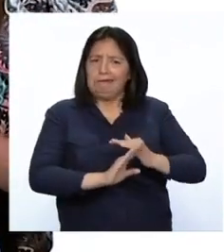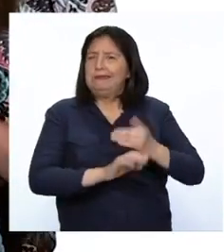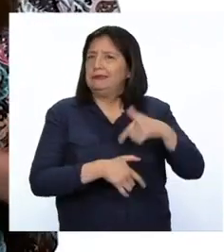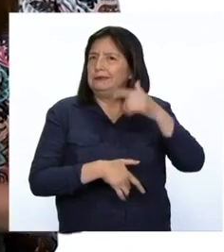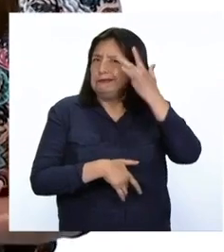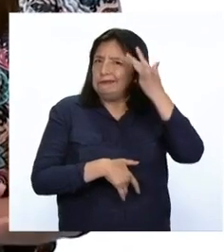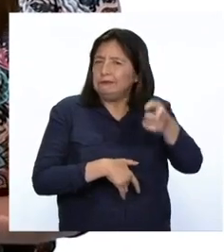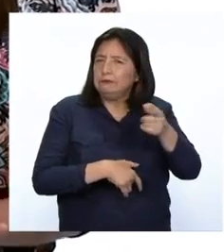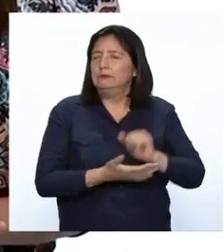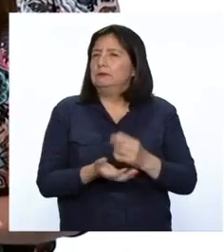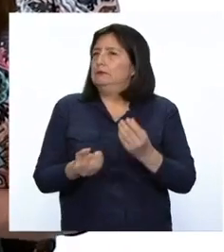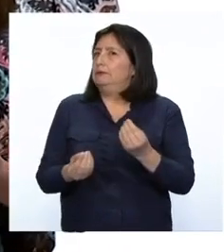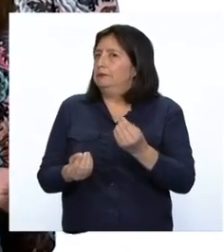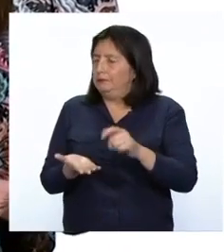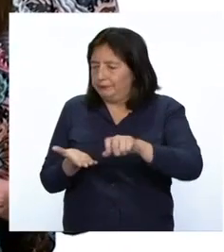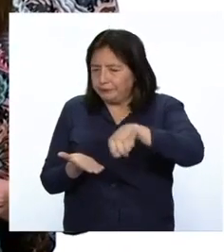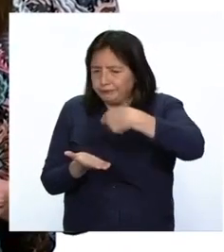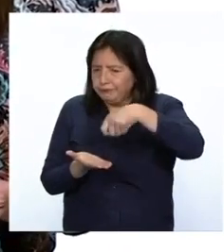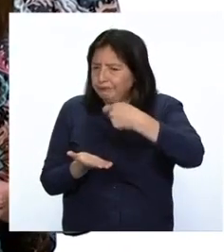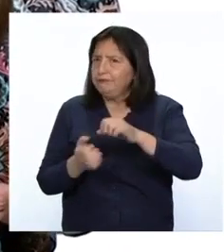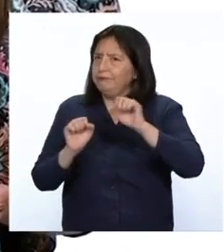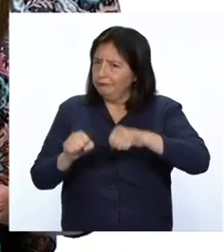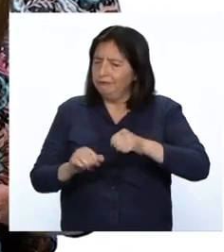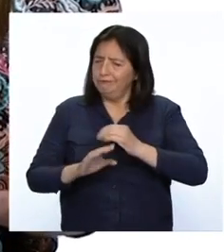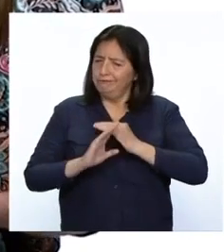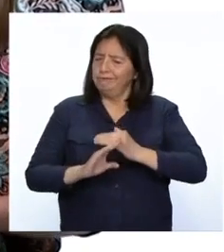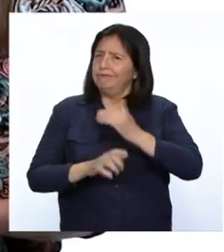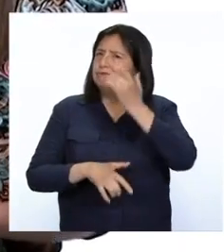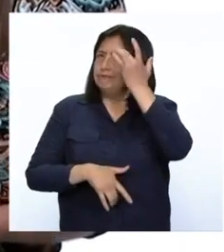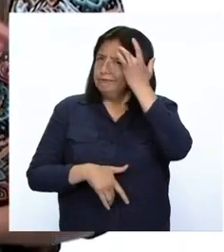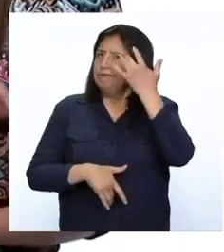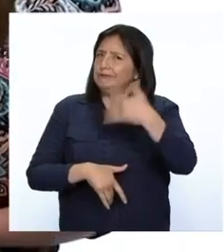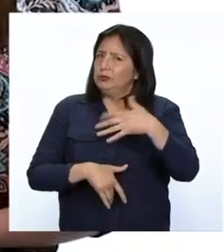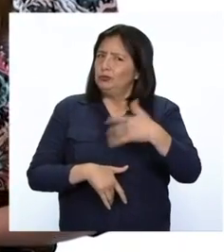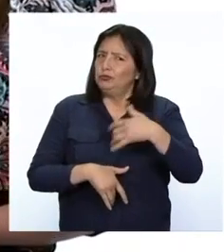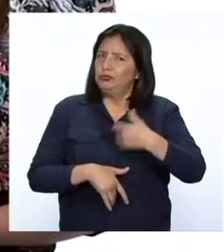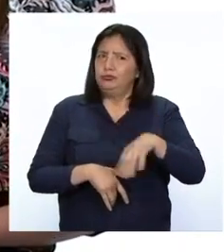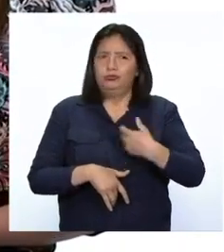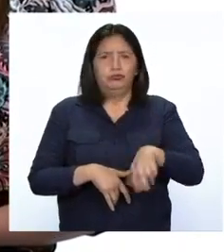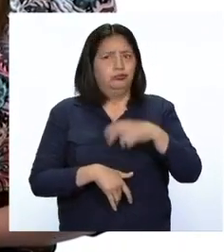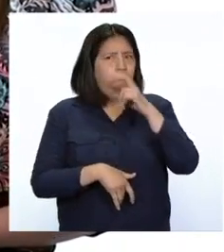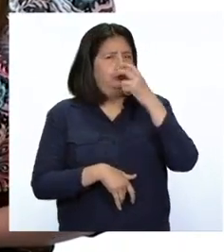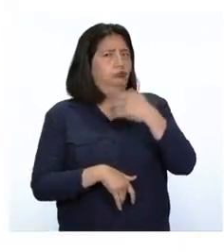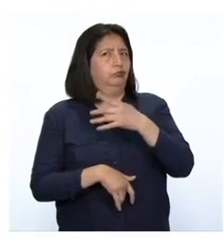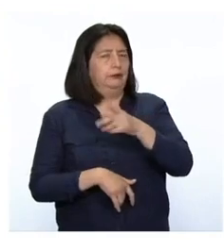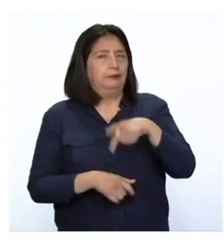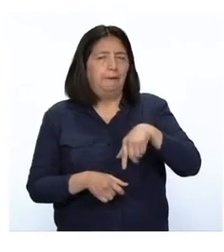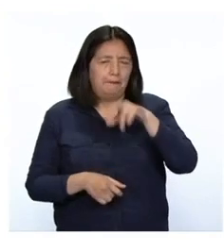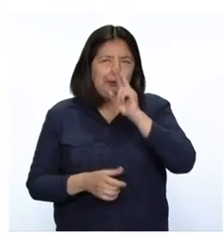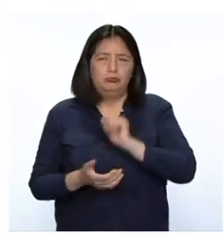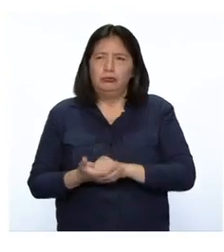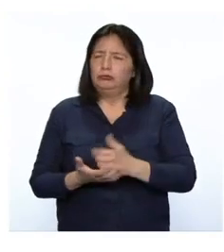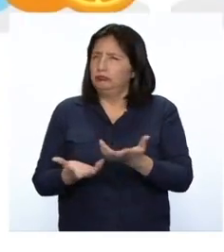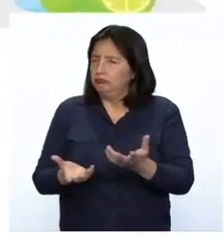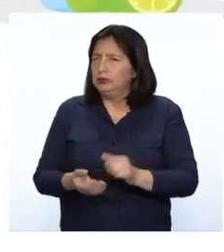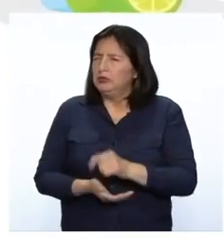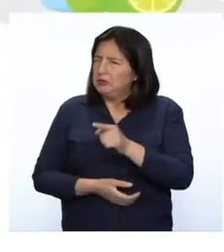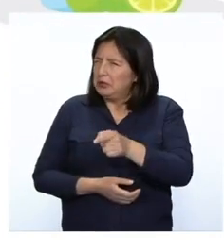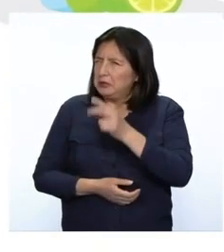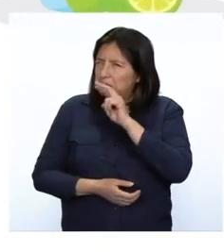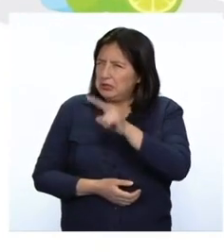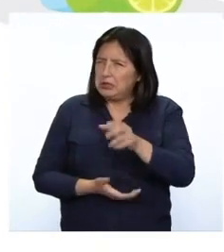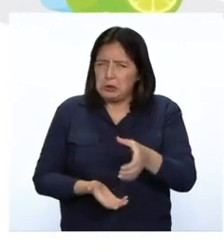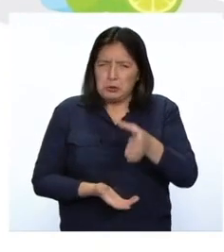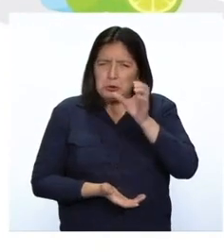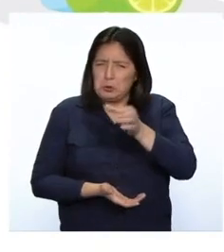problema. Mediante la alimentación logramos combatir una enfermedad muy seria en nuestro país. ¿Han notado con qué